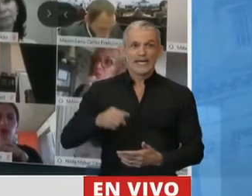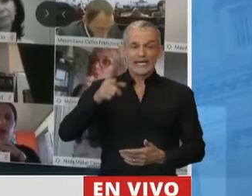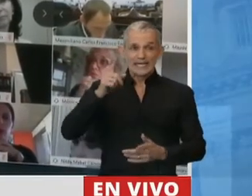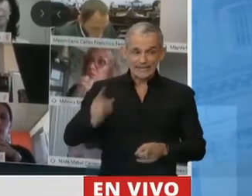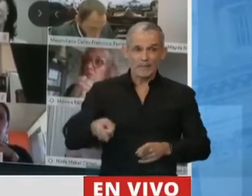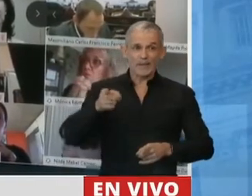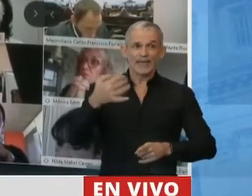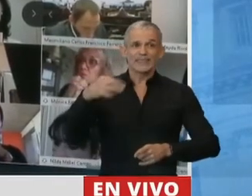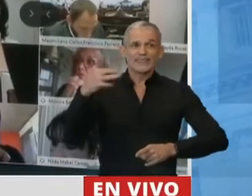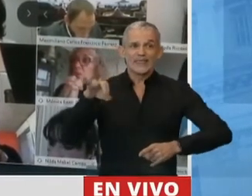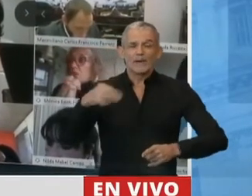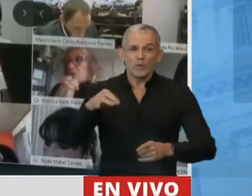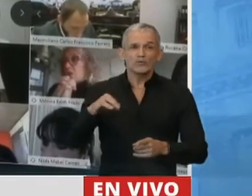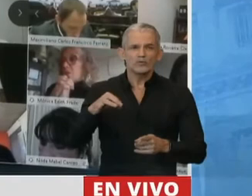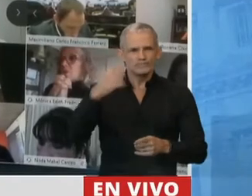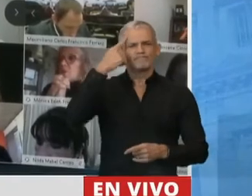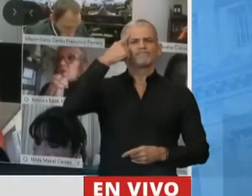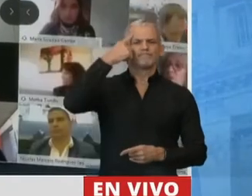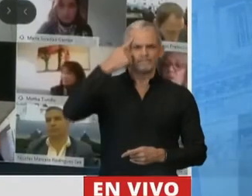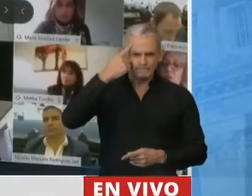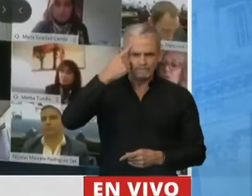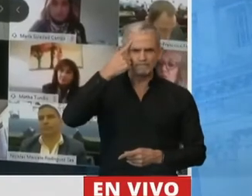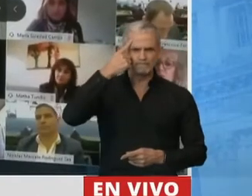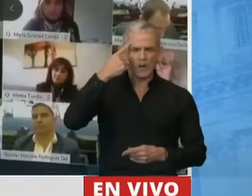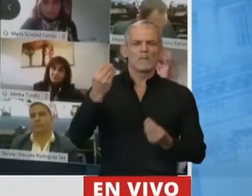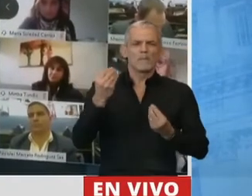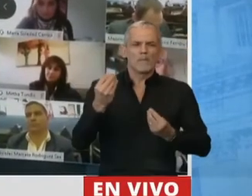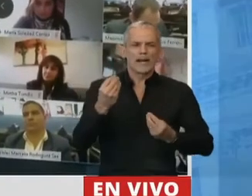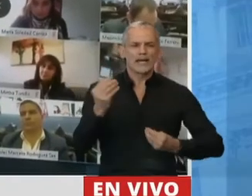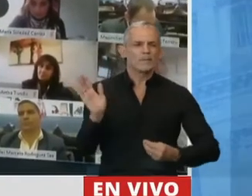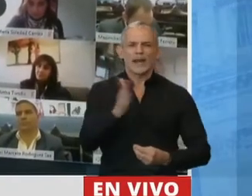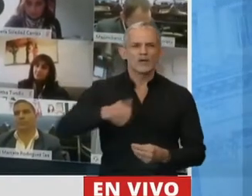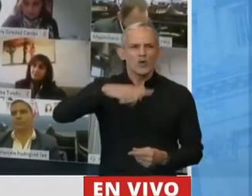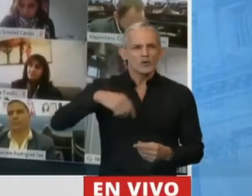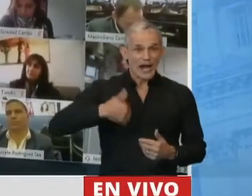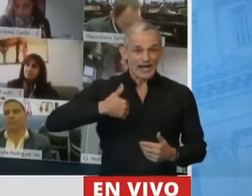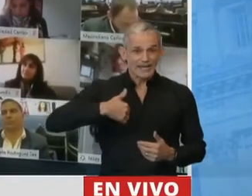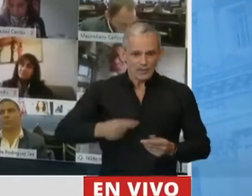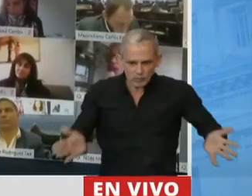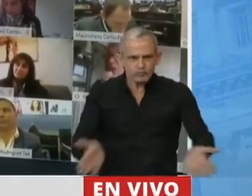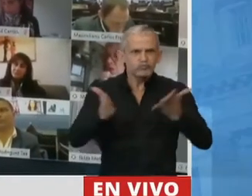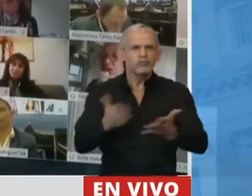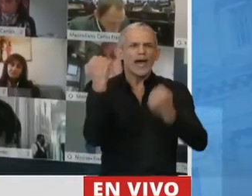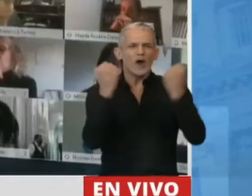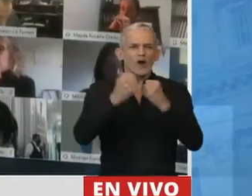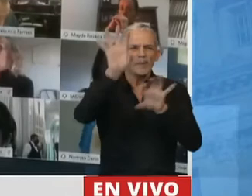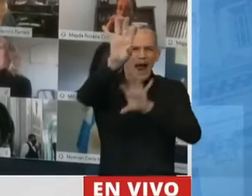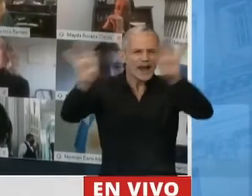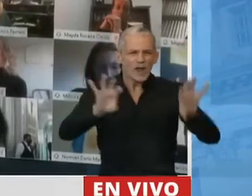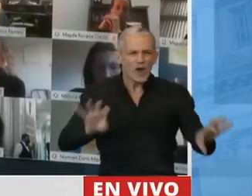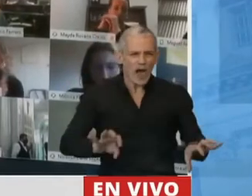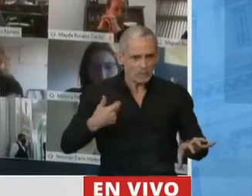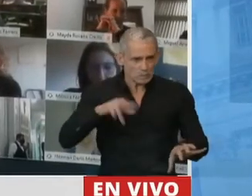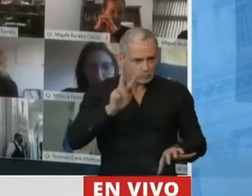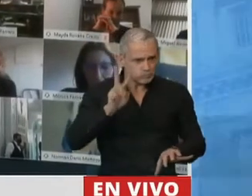Presidente, plantearnos para todos los argentinos una promoción de economías regionales. Como hemos